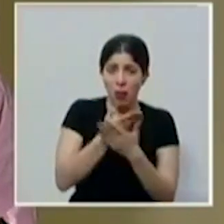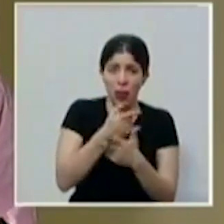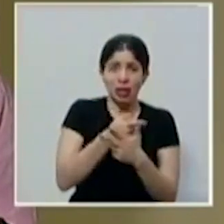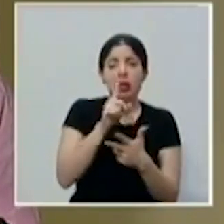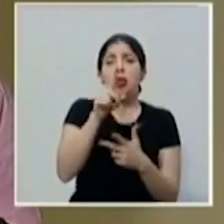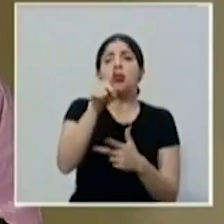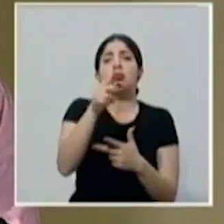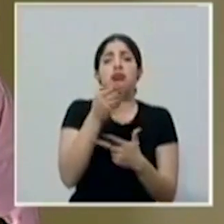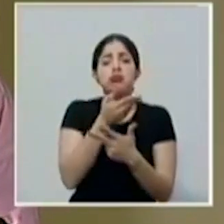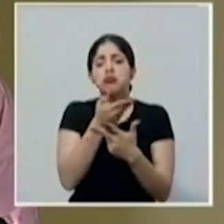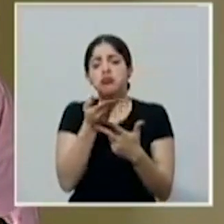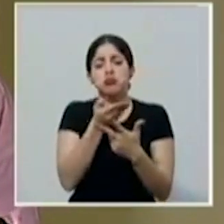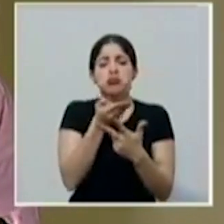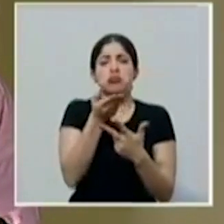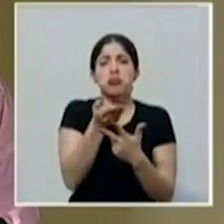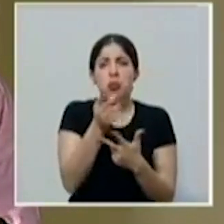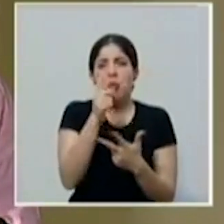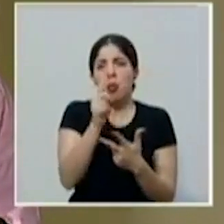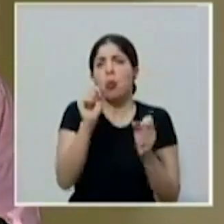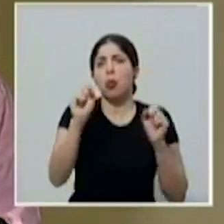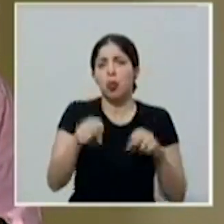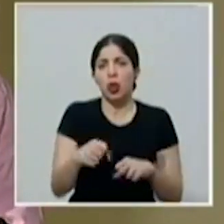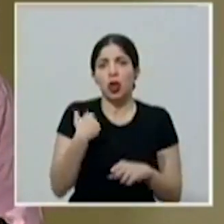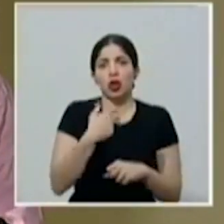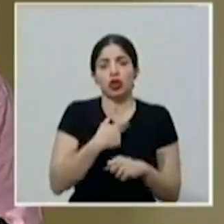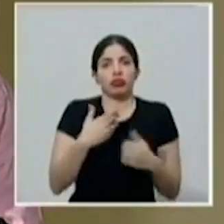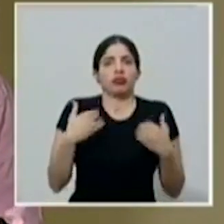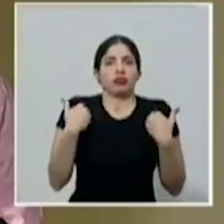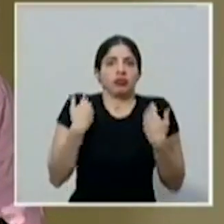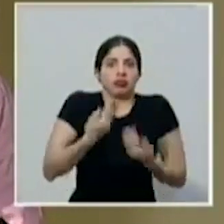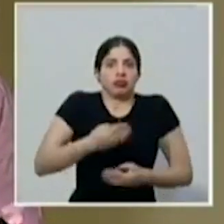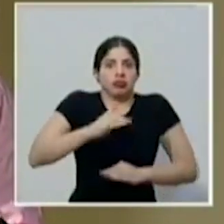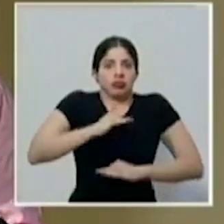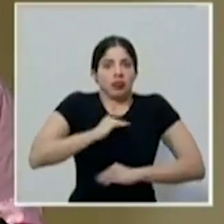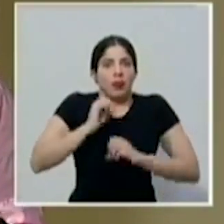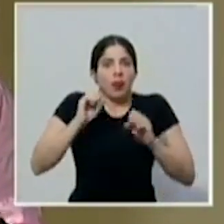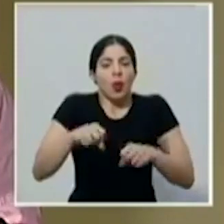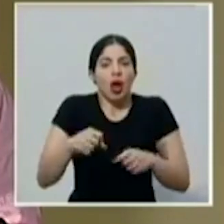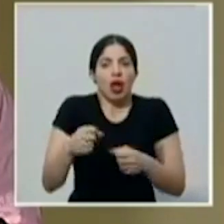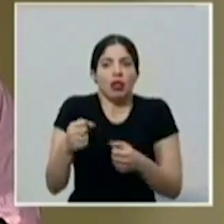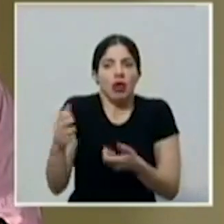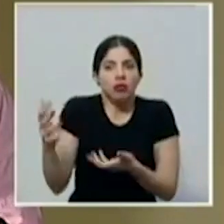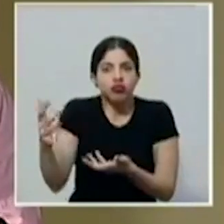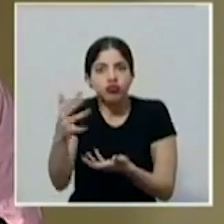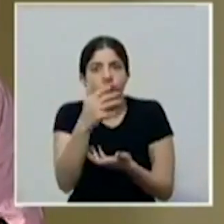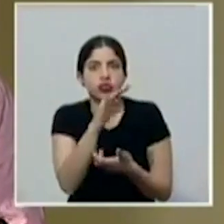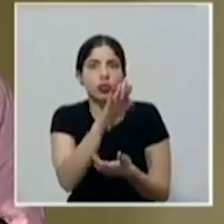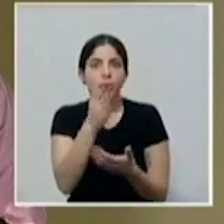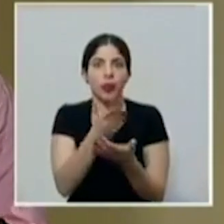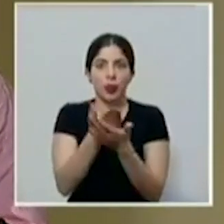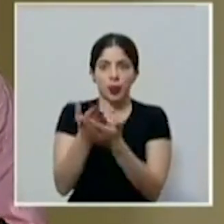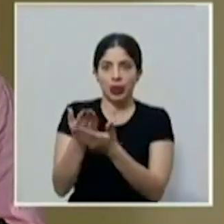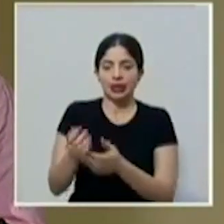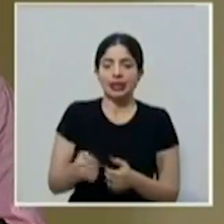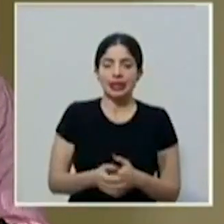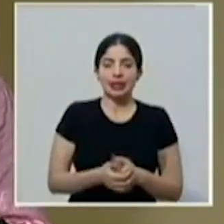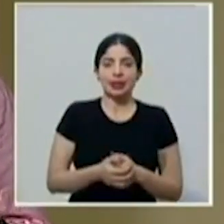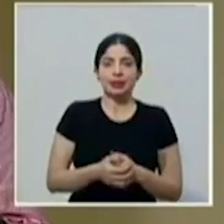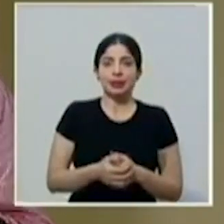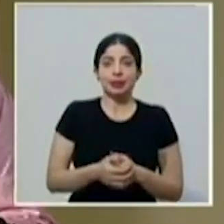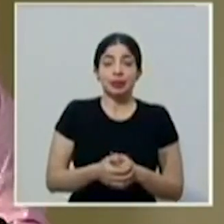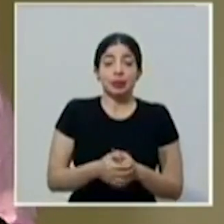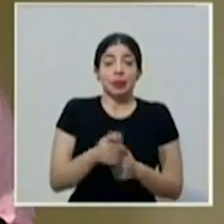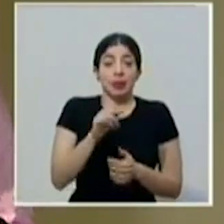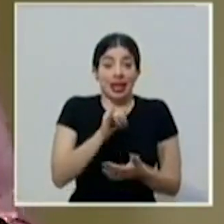sea su interés y para nosotros será motivo de una gran satisfacción poder recibir esa propuesta. En esa